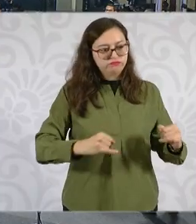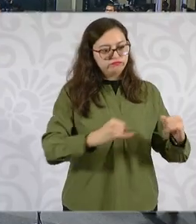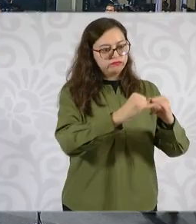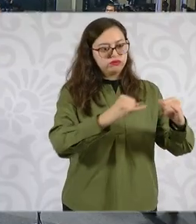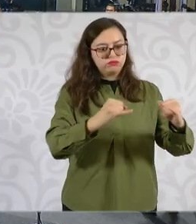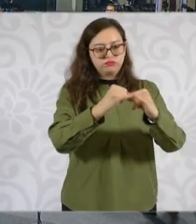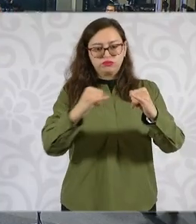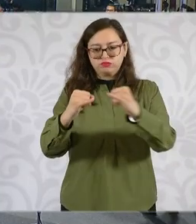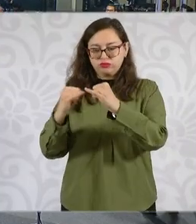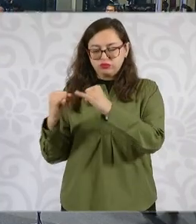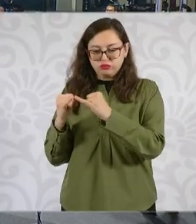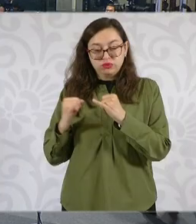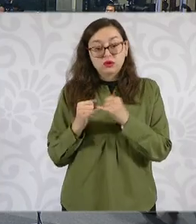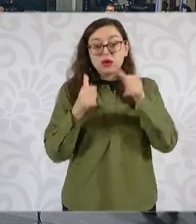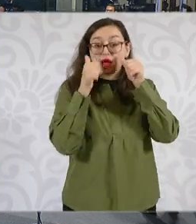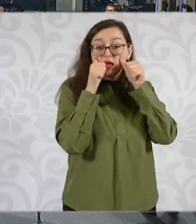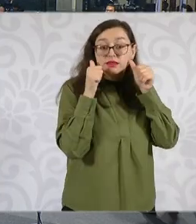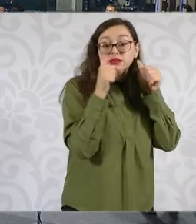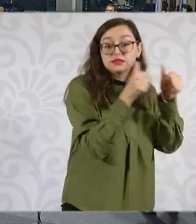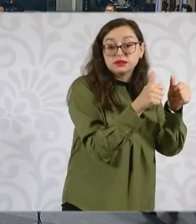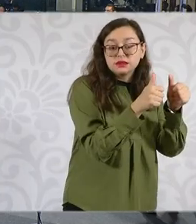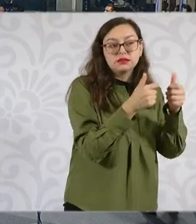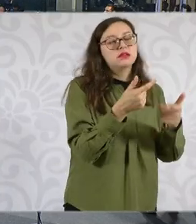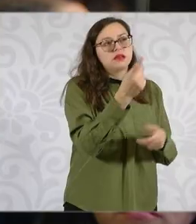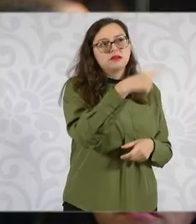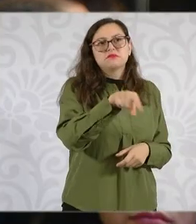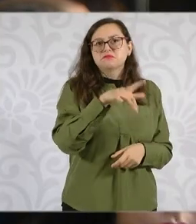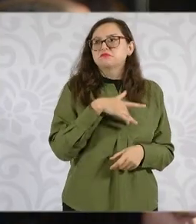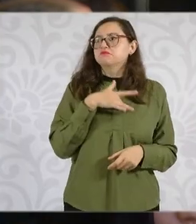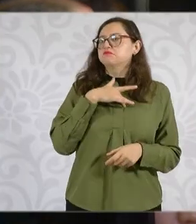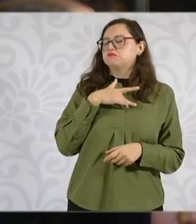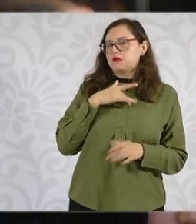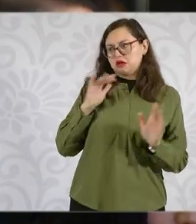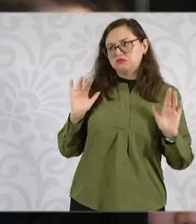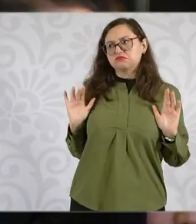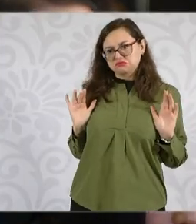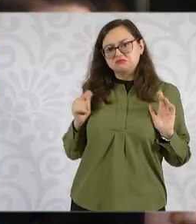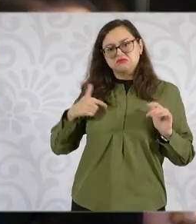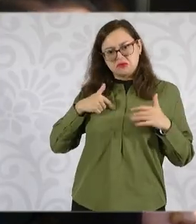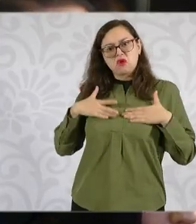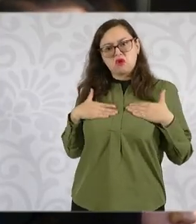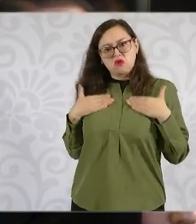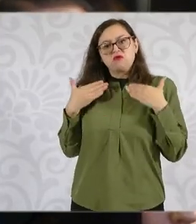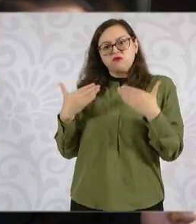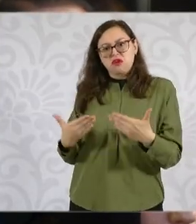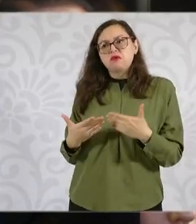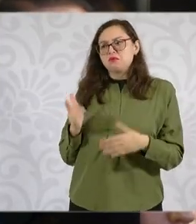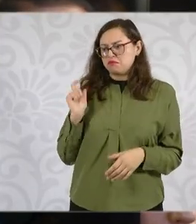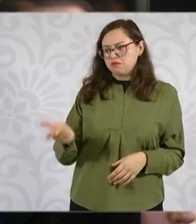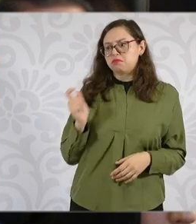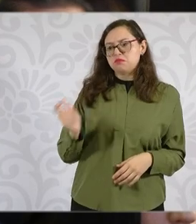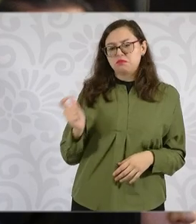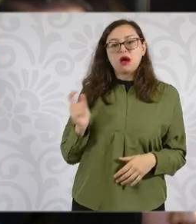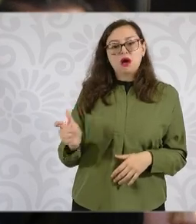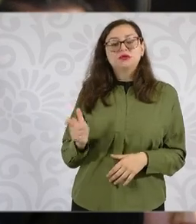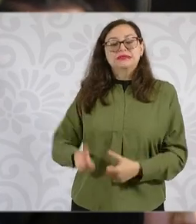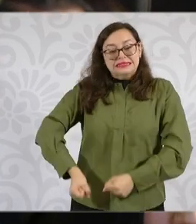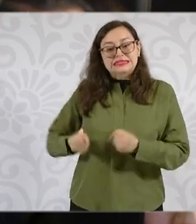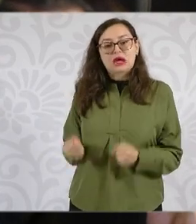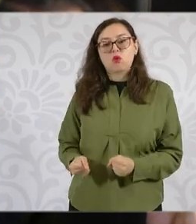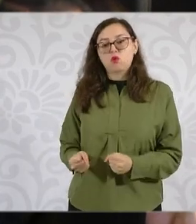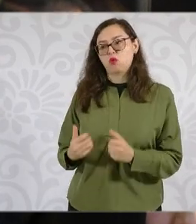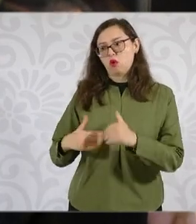instituciones que se les puedan brindar, dicen, nosotros sí podríamos estar pagando, sí podríamos estar depositando, pero esa ya es una seguridad